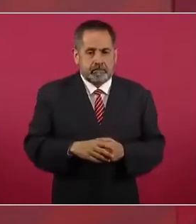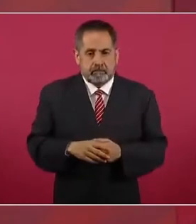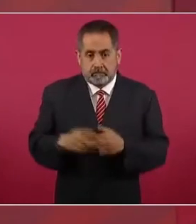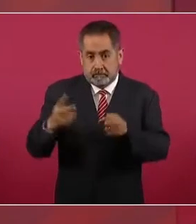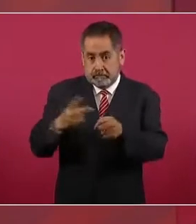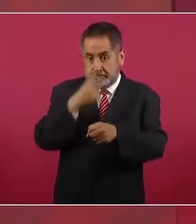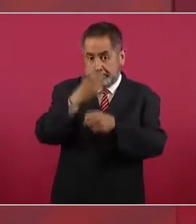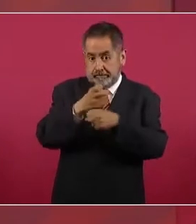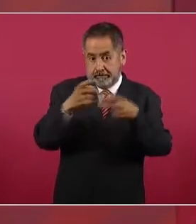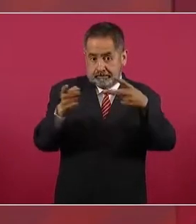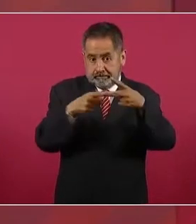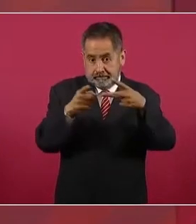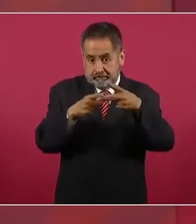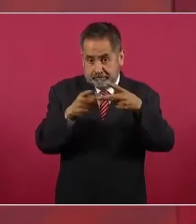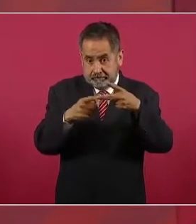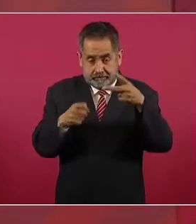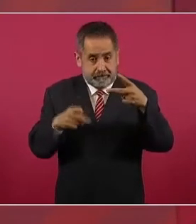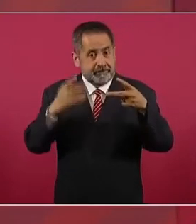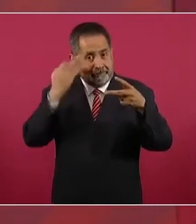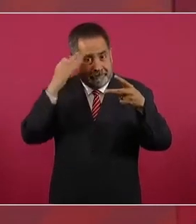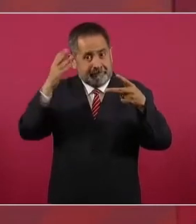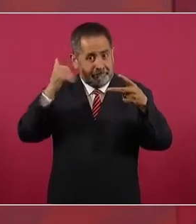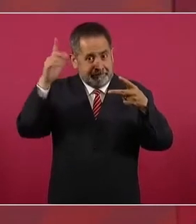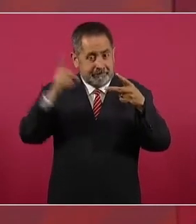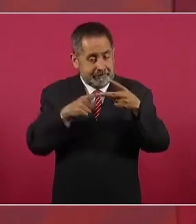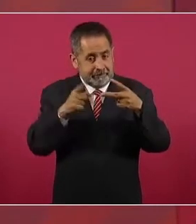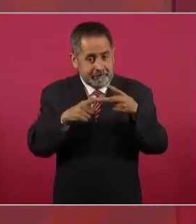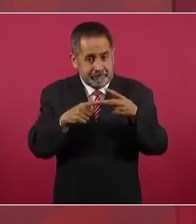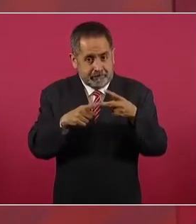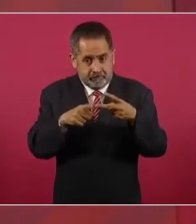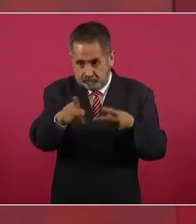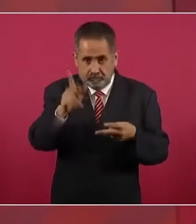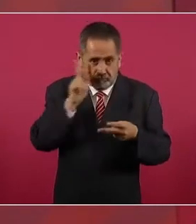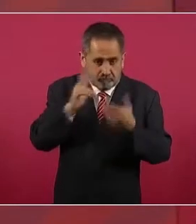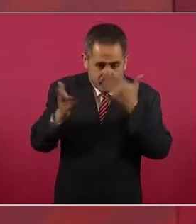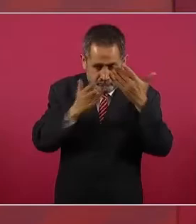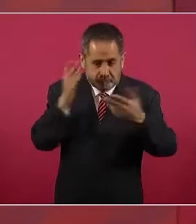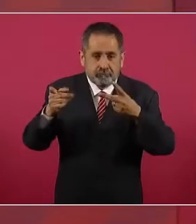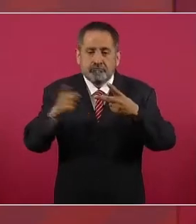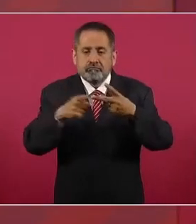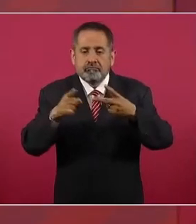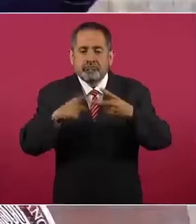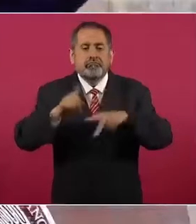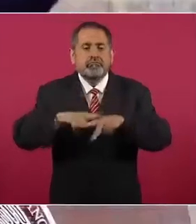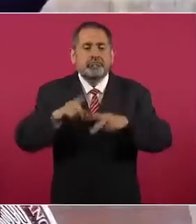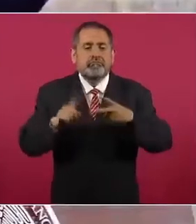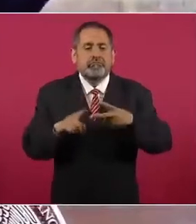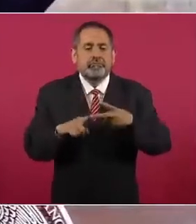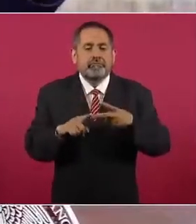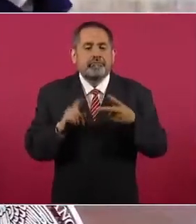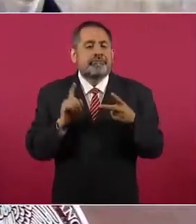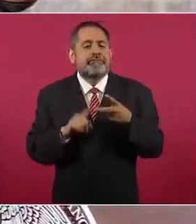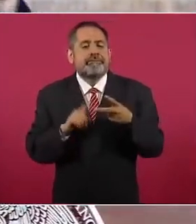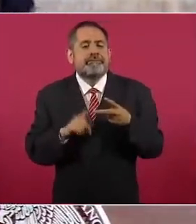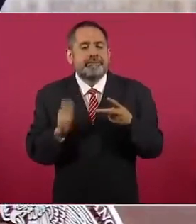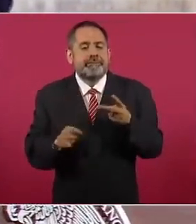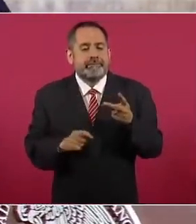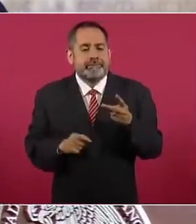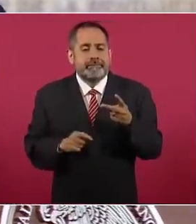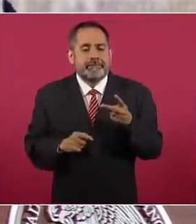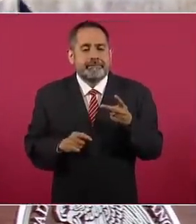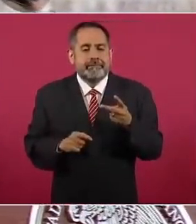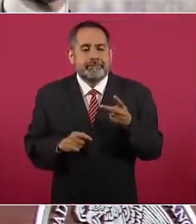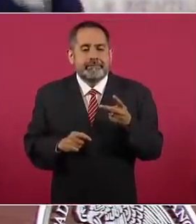segundo en esa subasta, y lo pueden revisar, a ese le